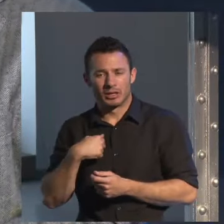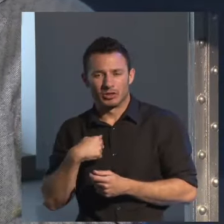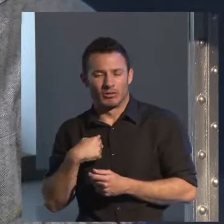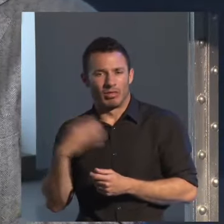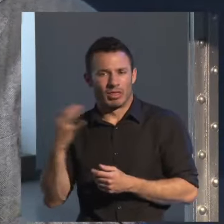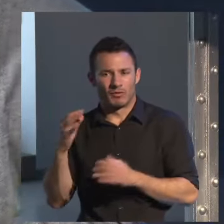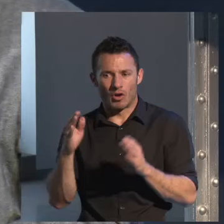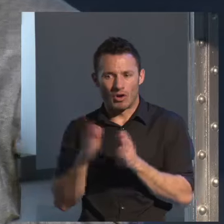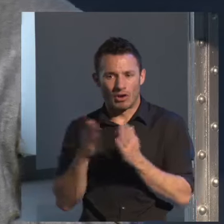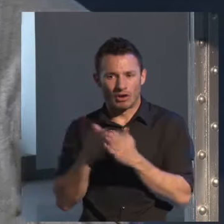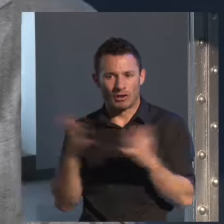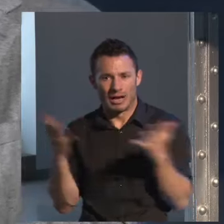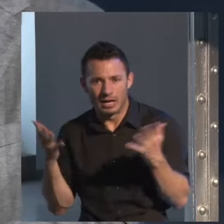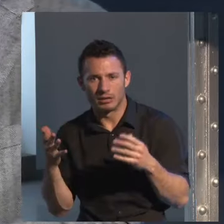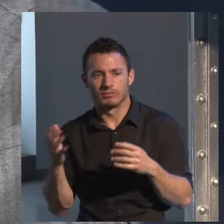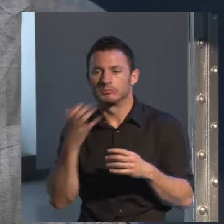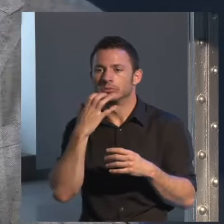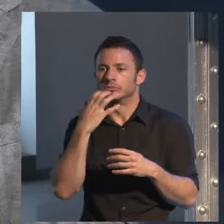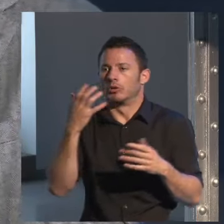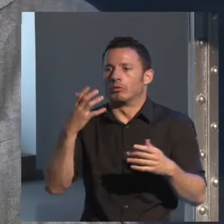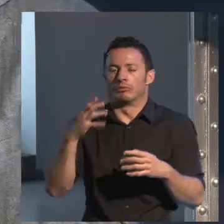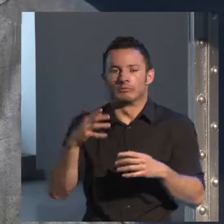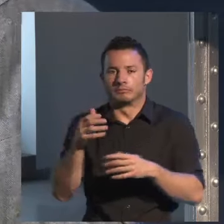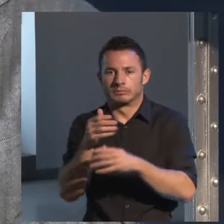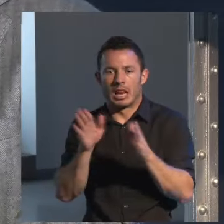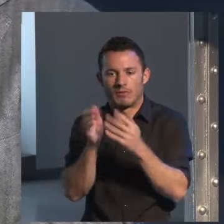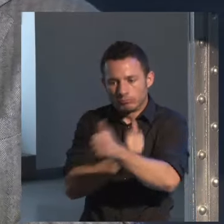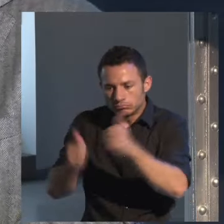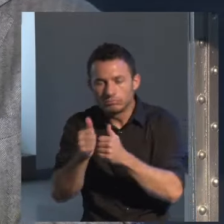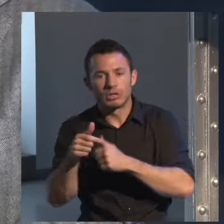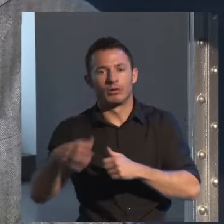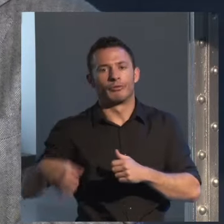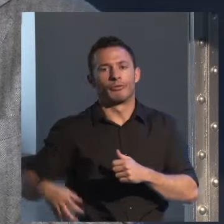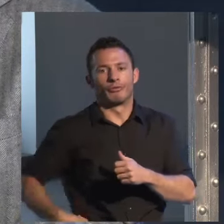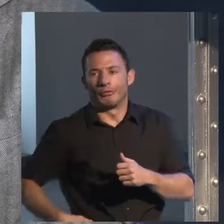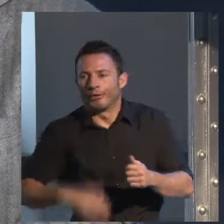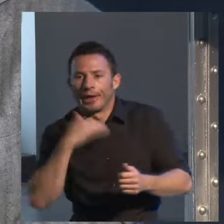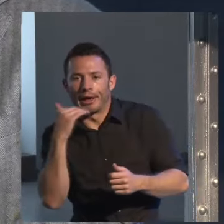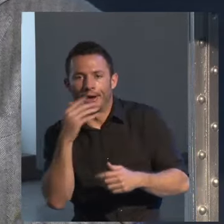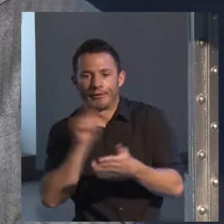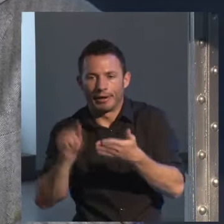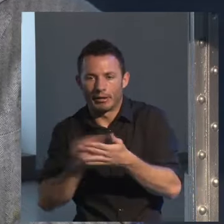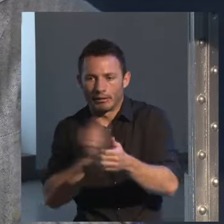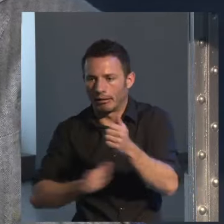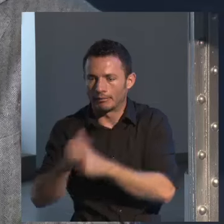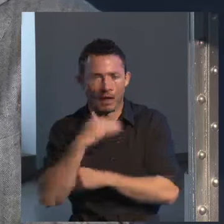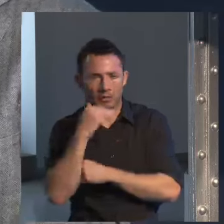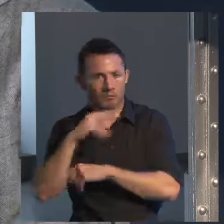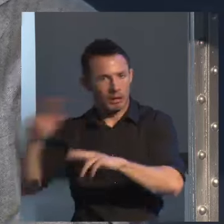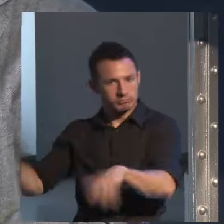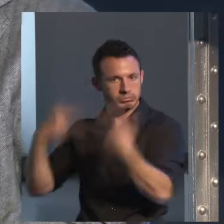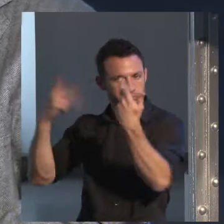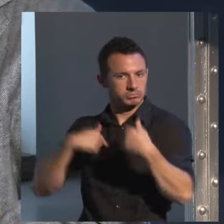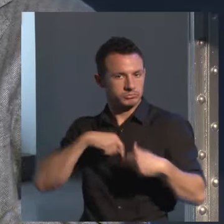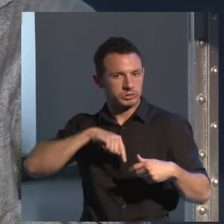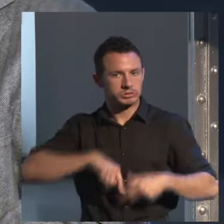libro para entregarlo, que escriba primero un conde o escriba otra cosa. Ha sido una relación de absoluta libertad.